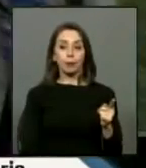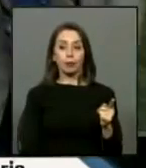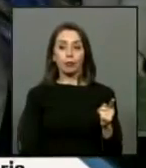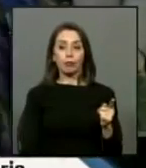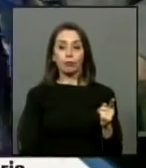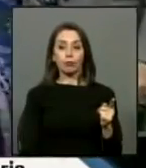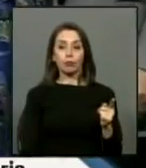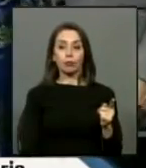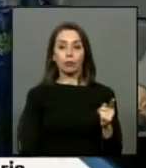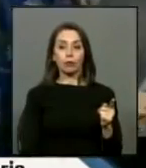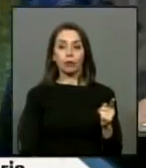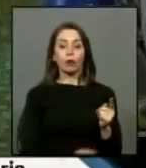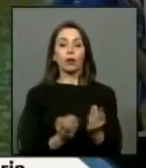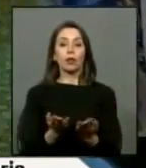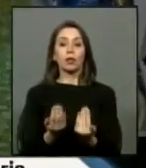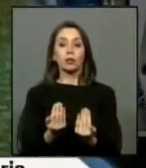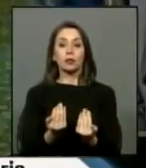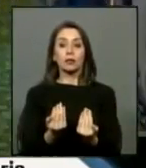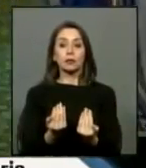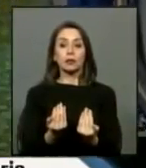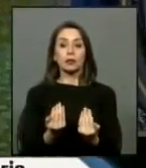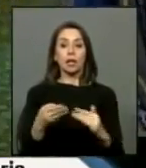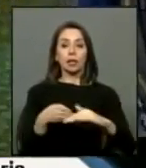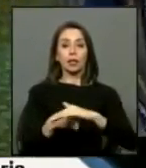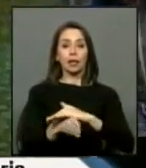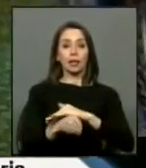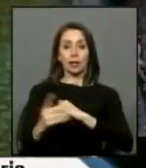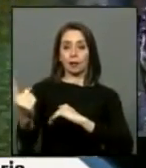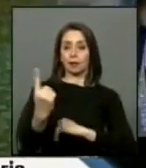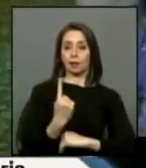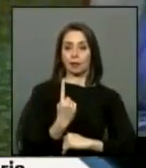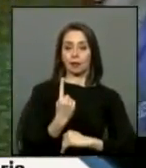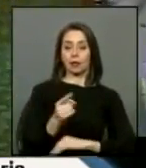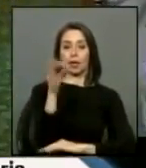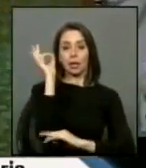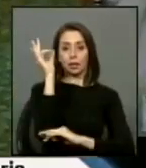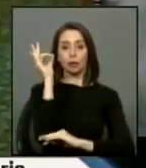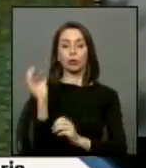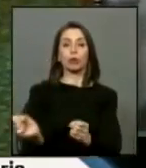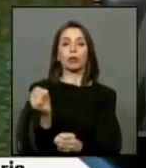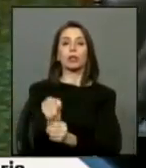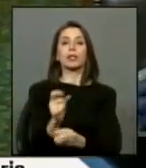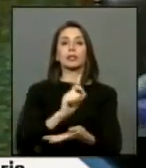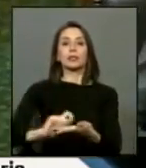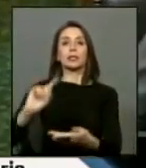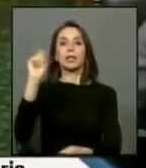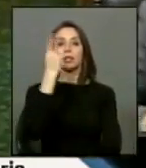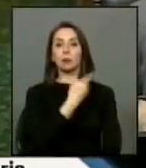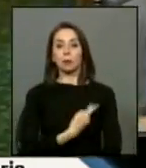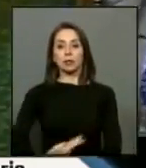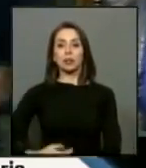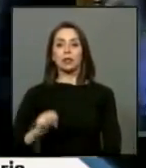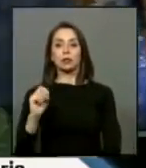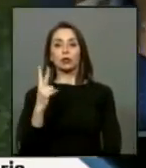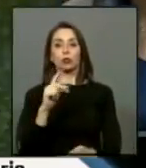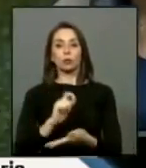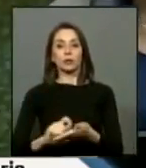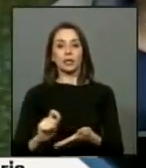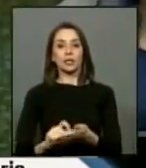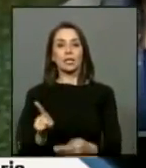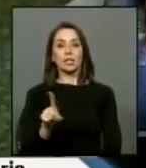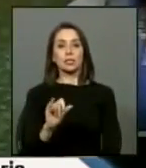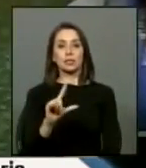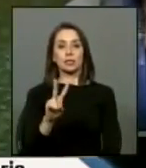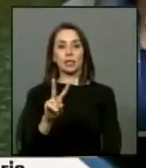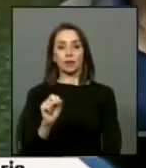la necesidad de que ingrese a la sesión a nombre de la Secretaría General de la Presidencia la subsecretaria Patricia Silva